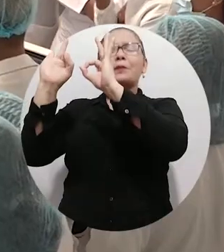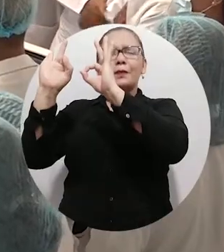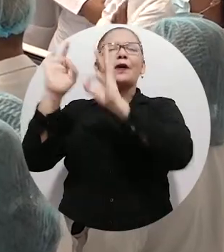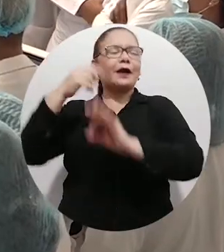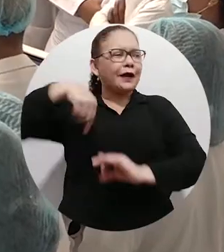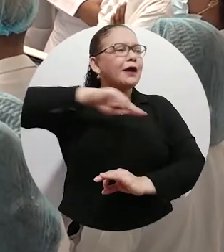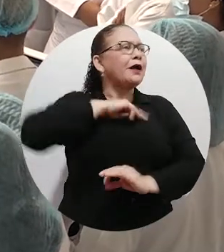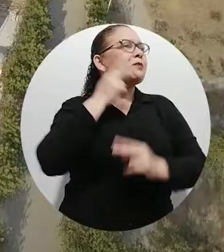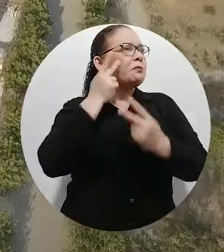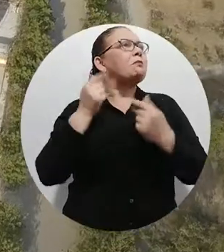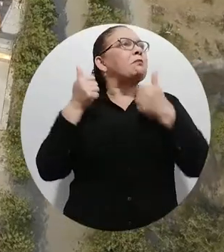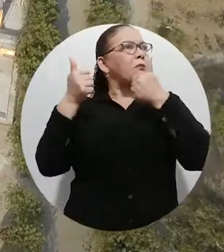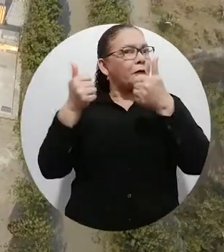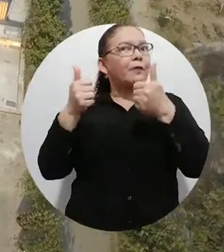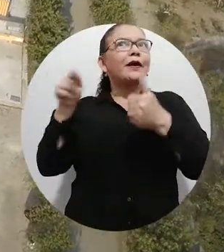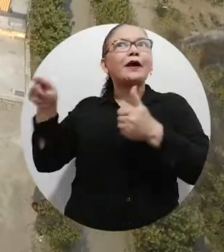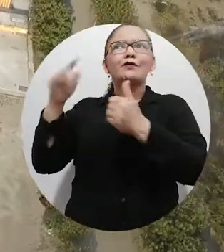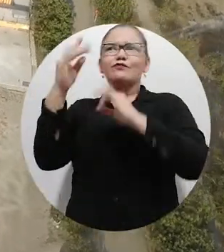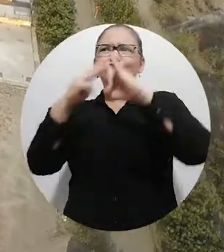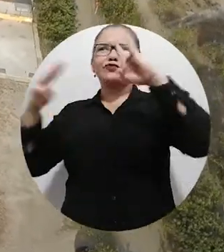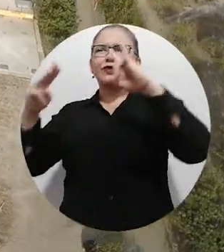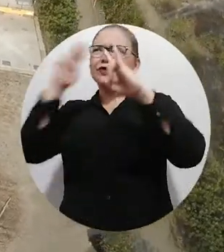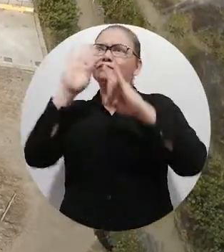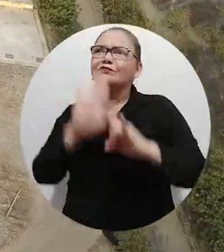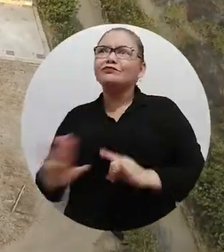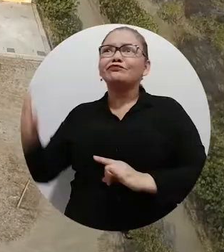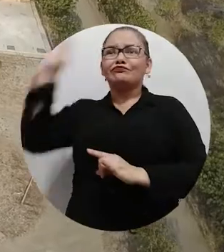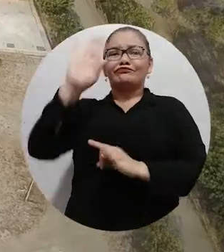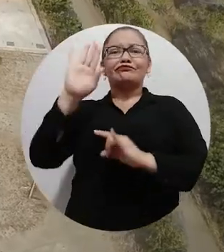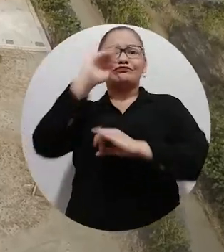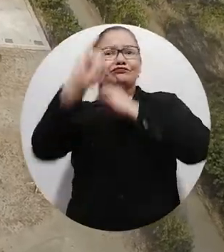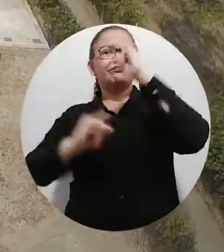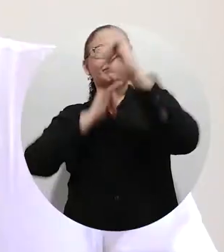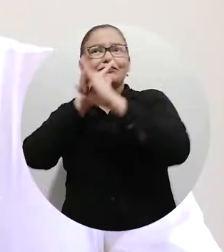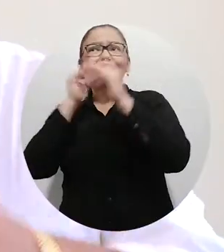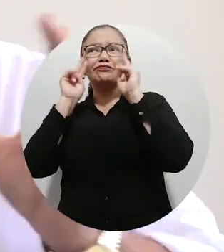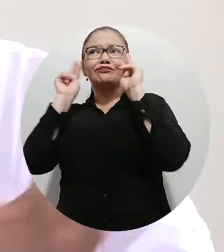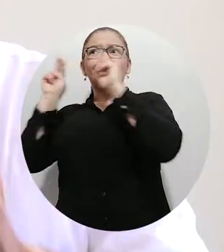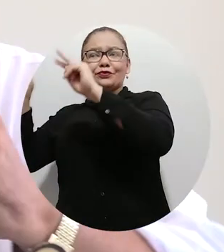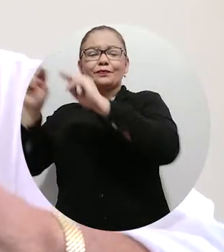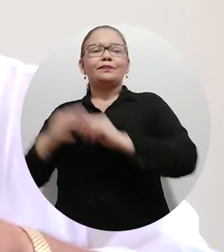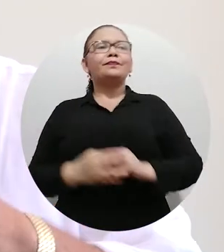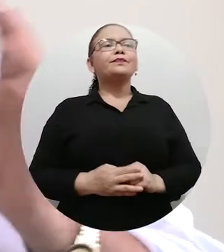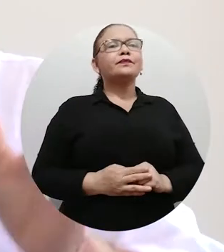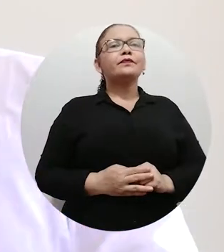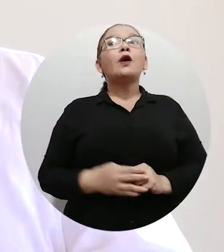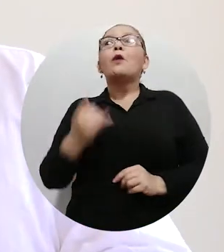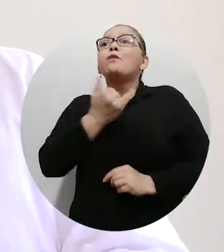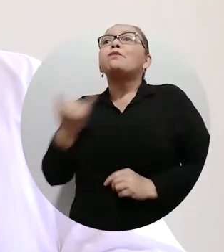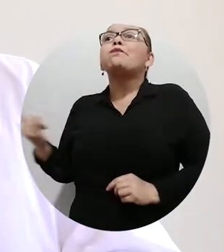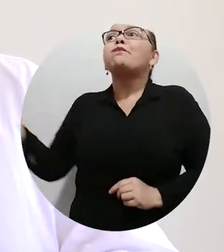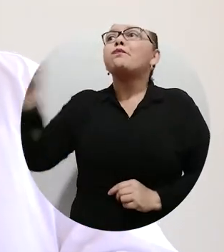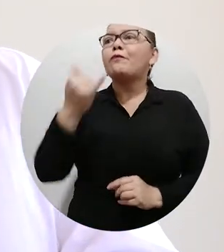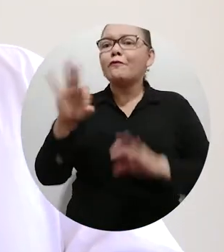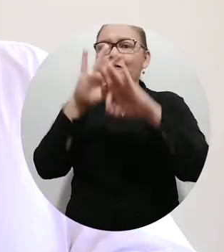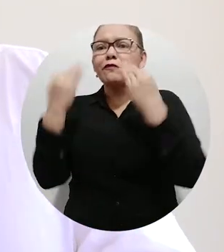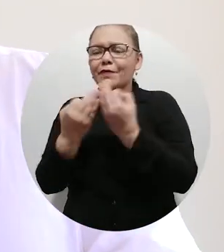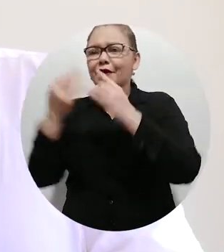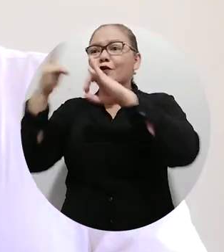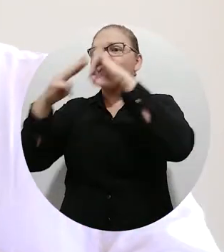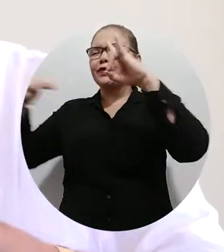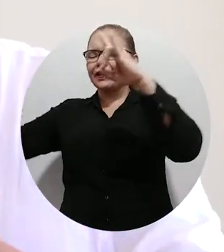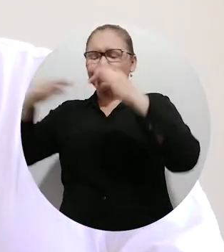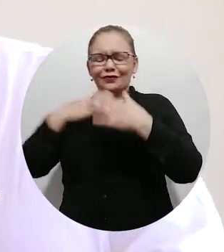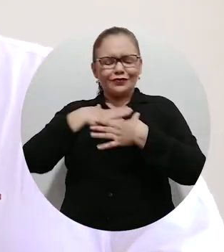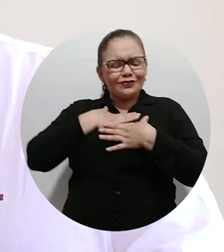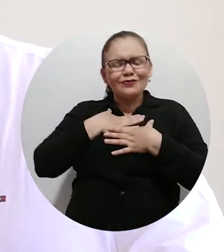en una universidad de primera línea a nivel nacional e internacional. Y esa familia que se llama Universidad del Magdalena, pues